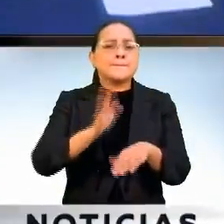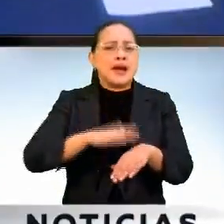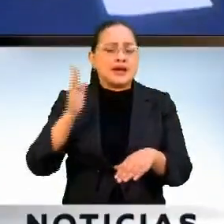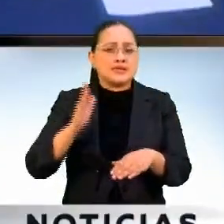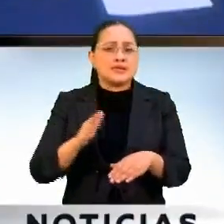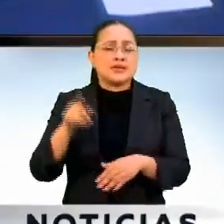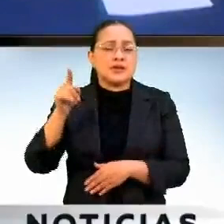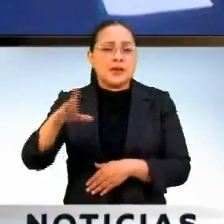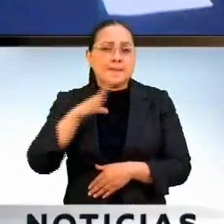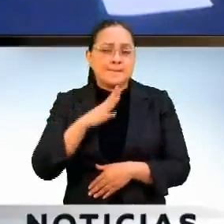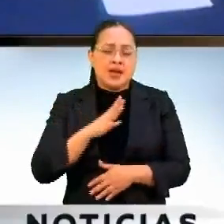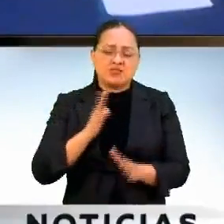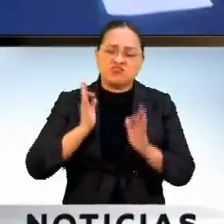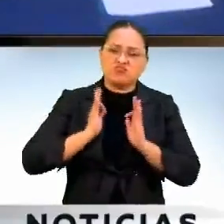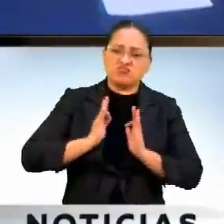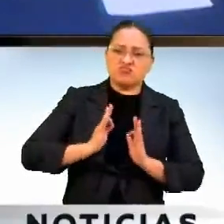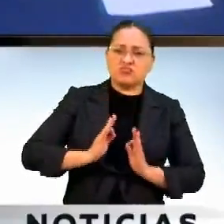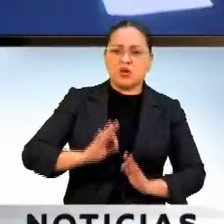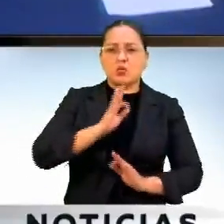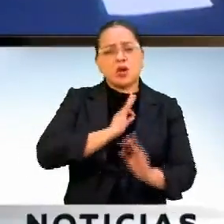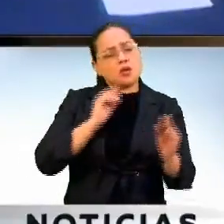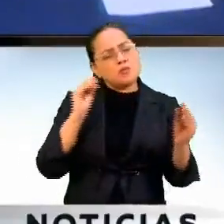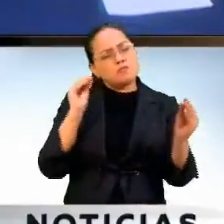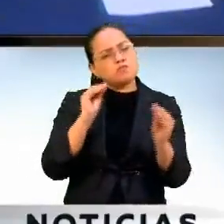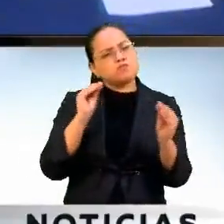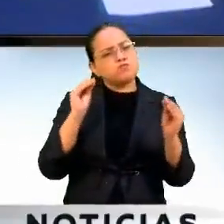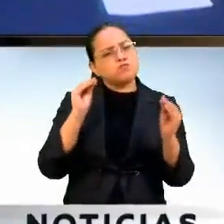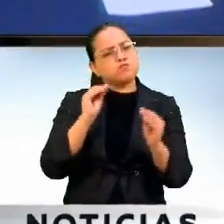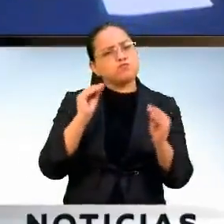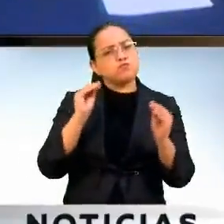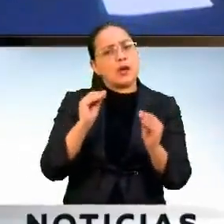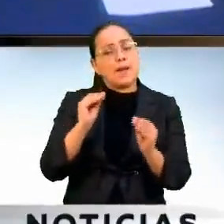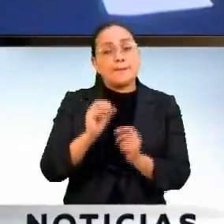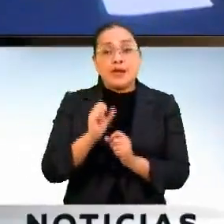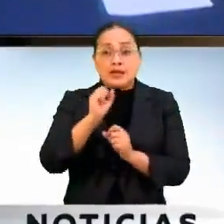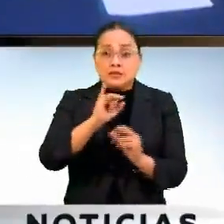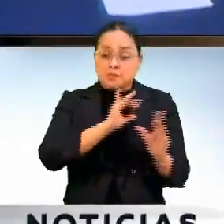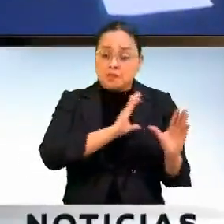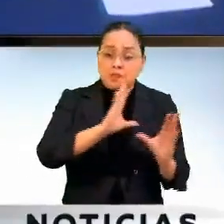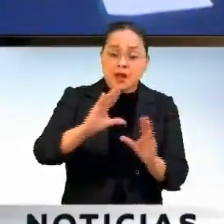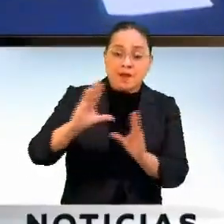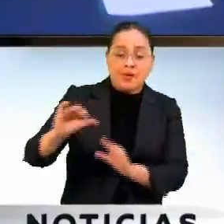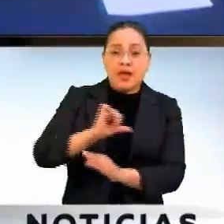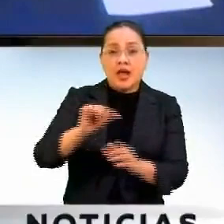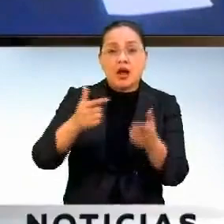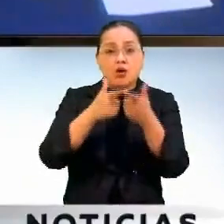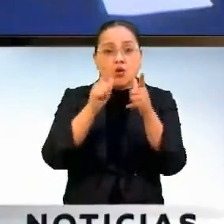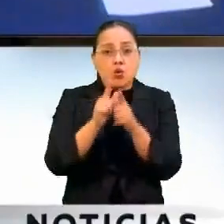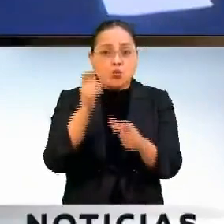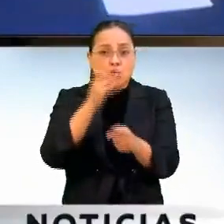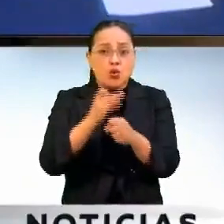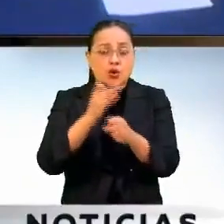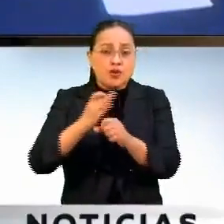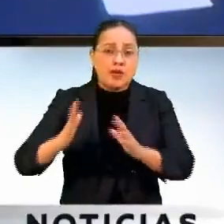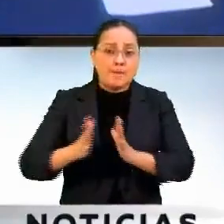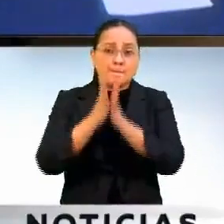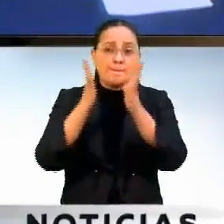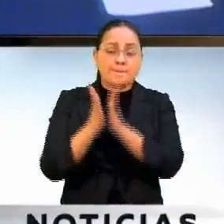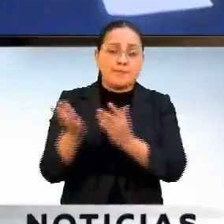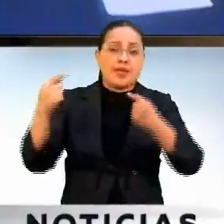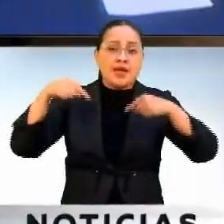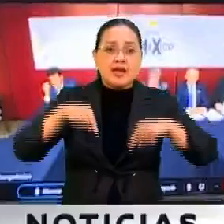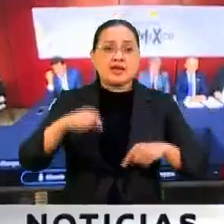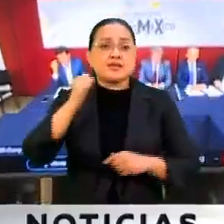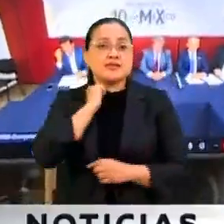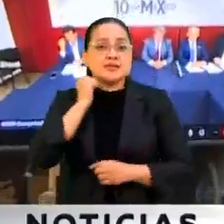mayor serenidad. Esa es la idea de la formación de estos grupos que ahora participan aquí en el